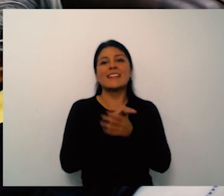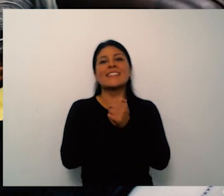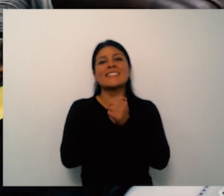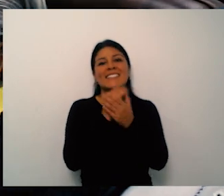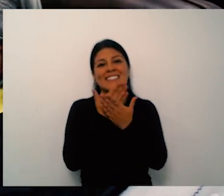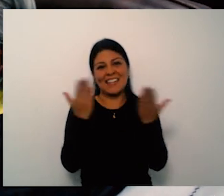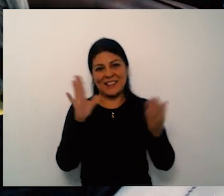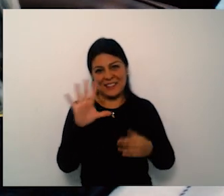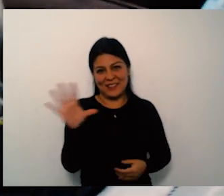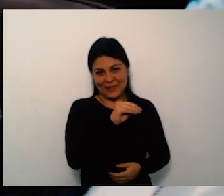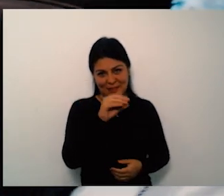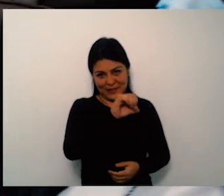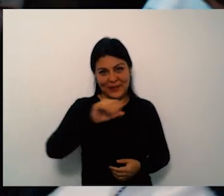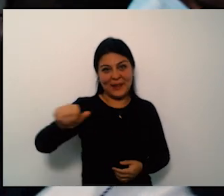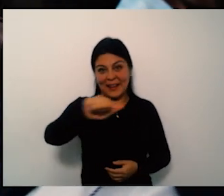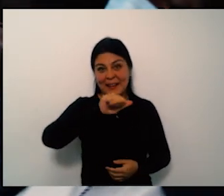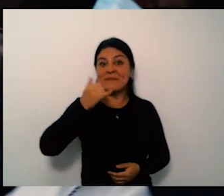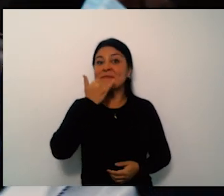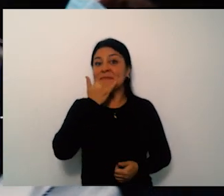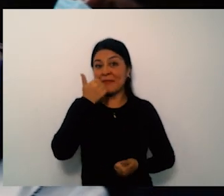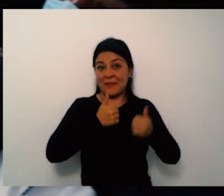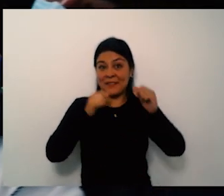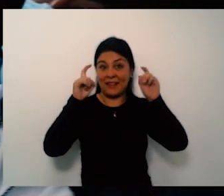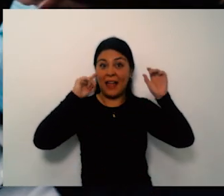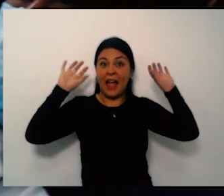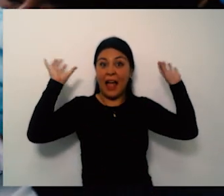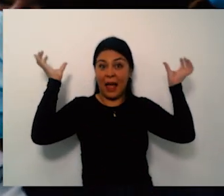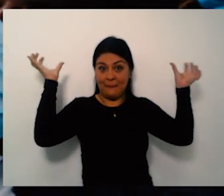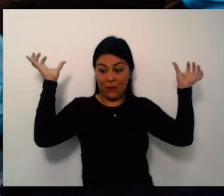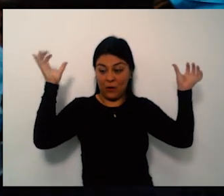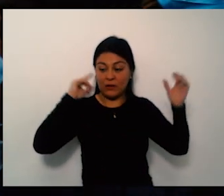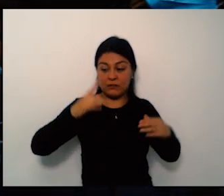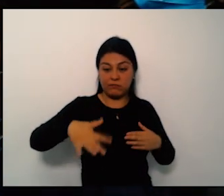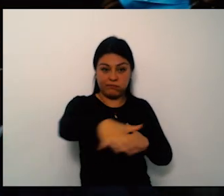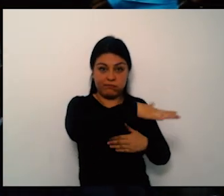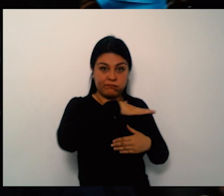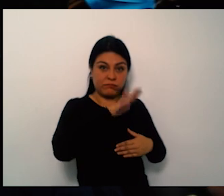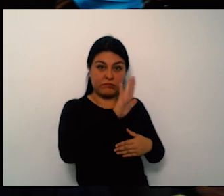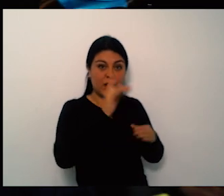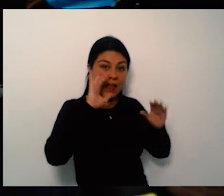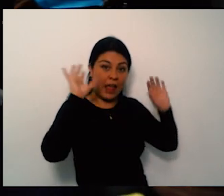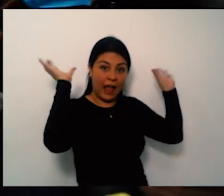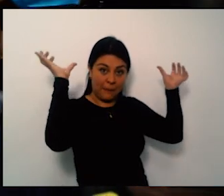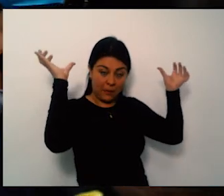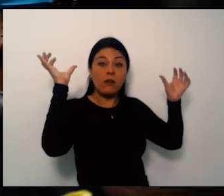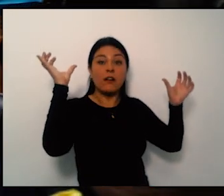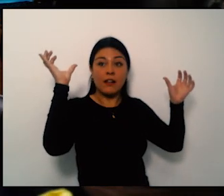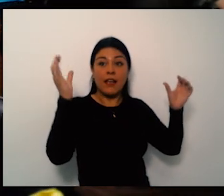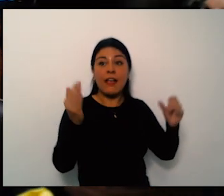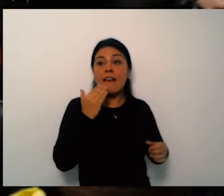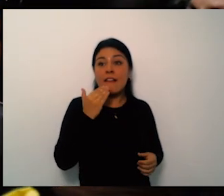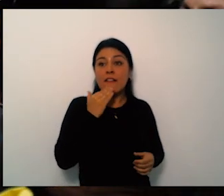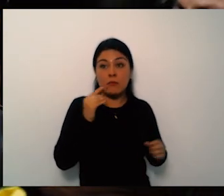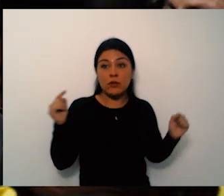especialidades también que queremos tener allá frente a esa atención preferencial también a la mujer